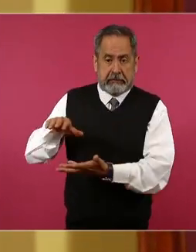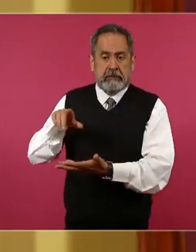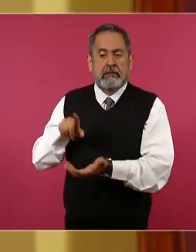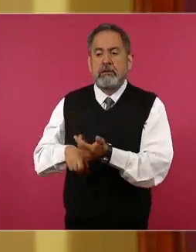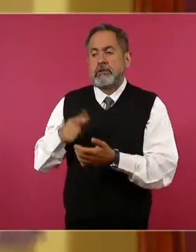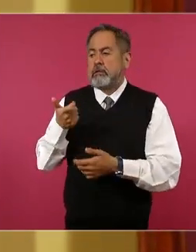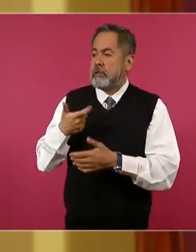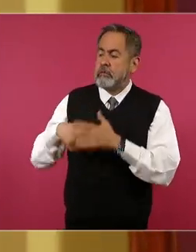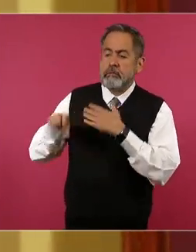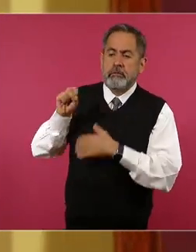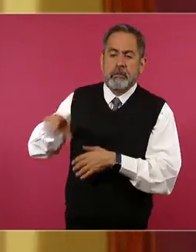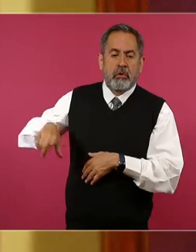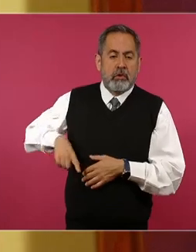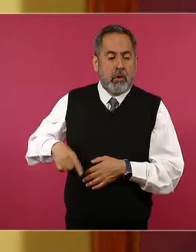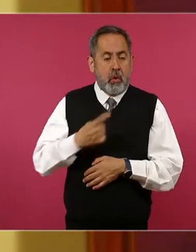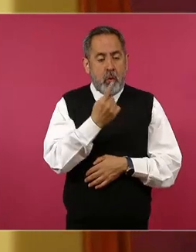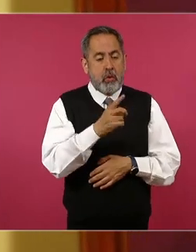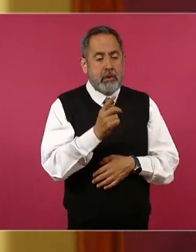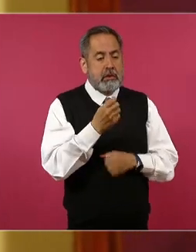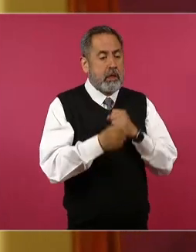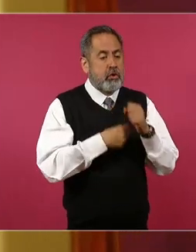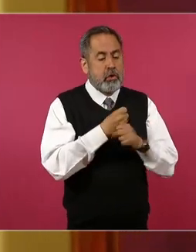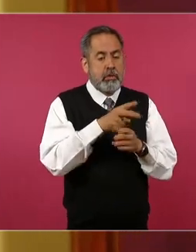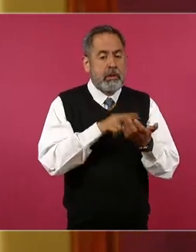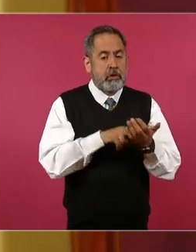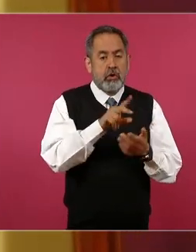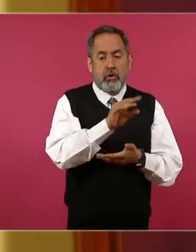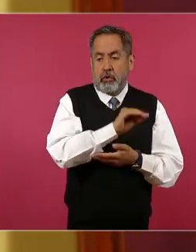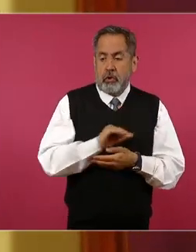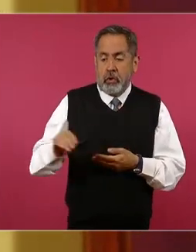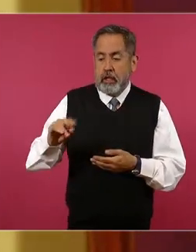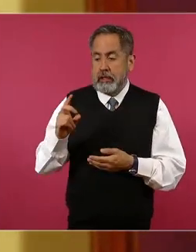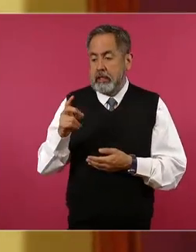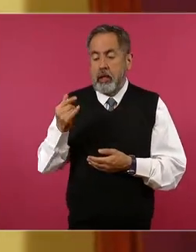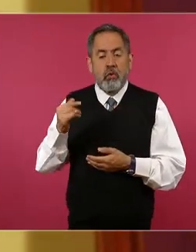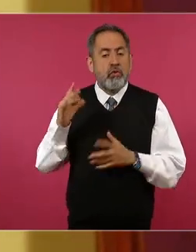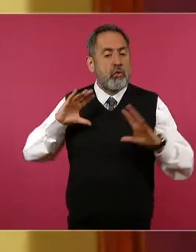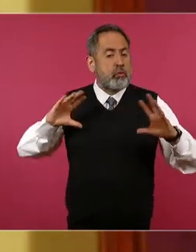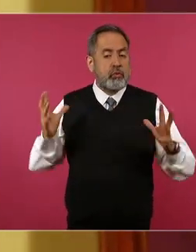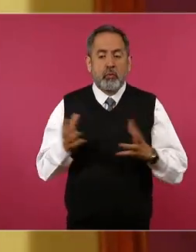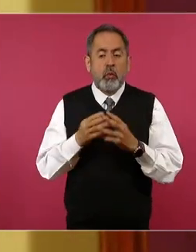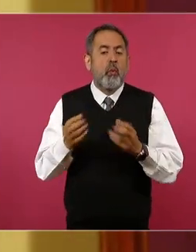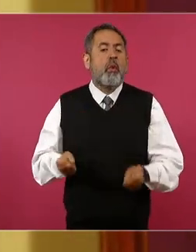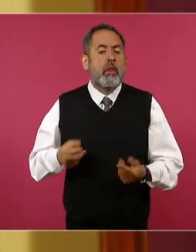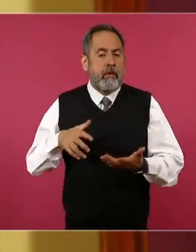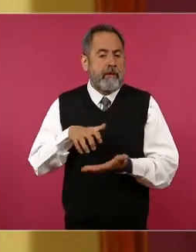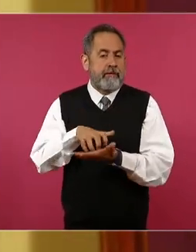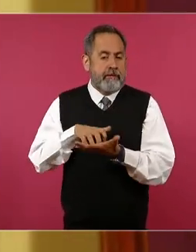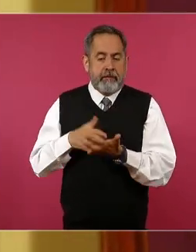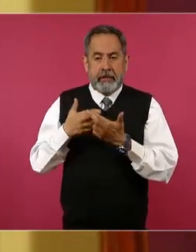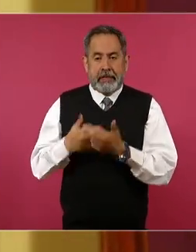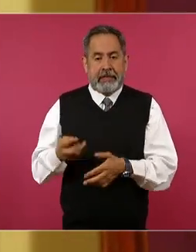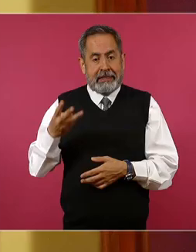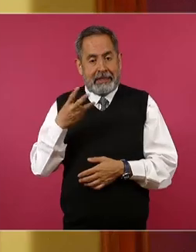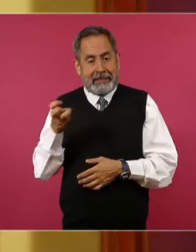gobierno desde el 1 de diciembre de 2018 al 30 de junio pasado. Se tiene un ahorro de